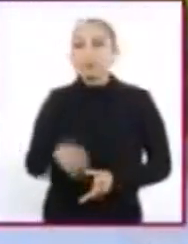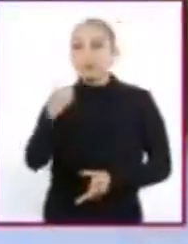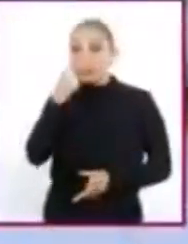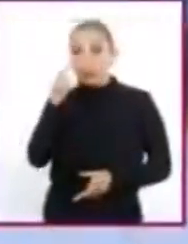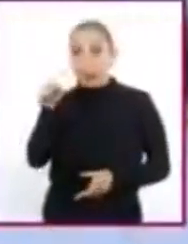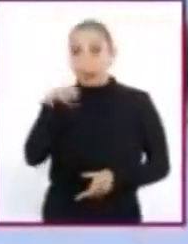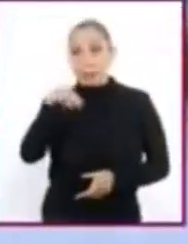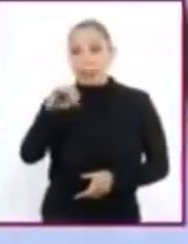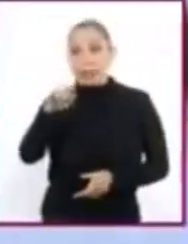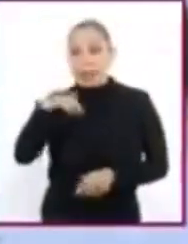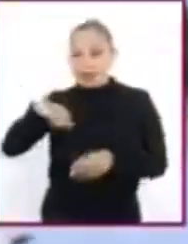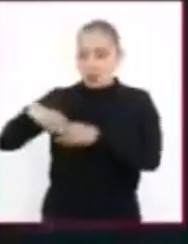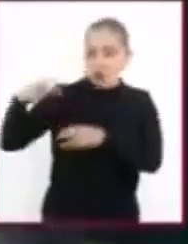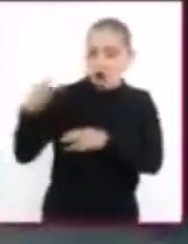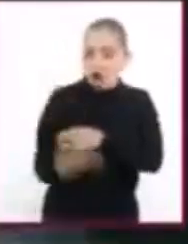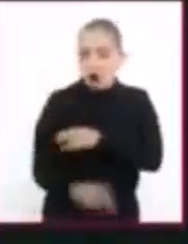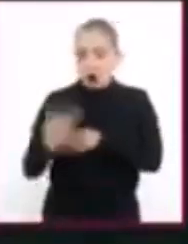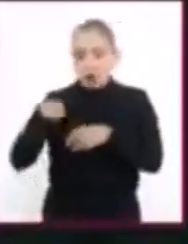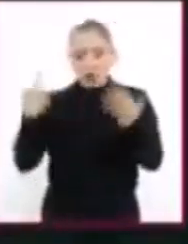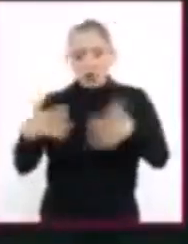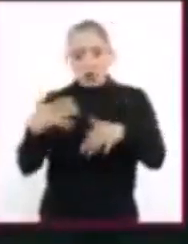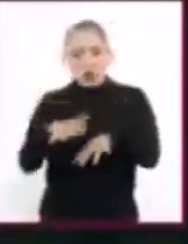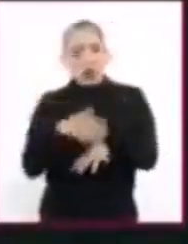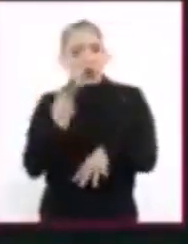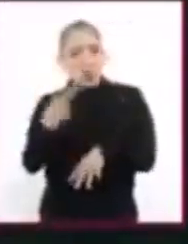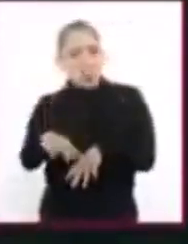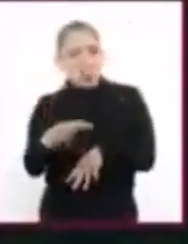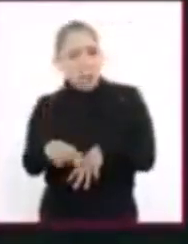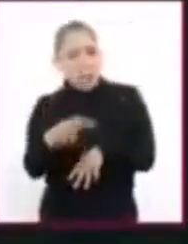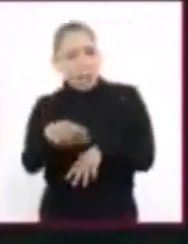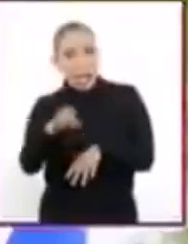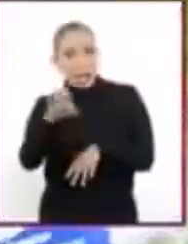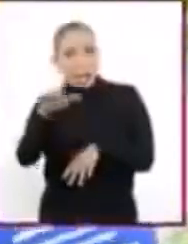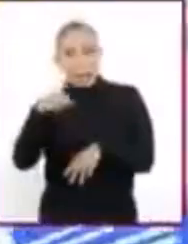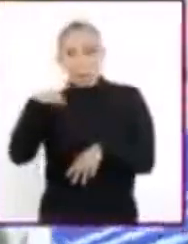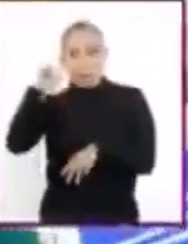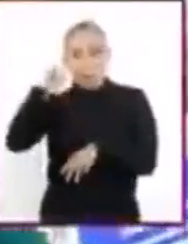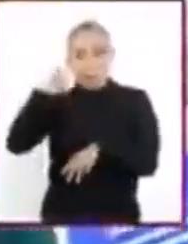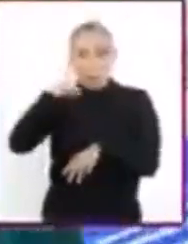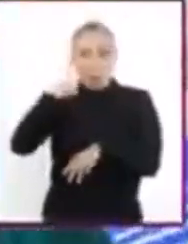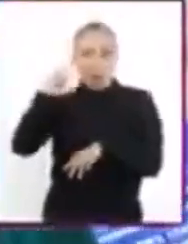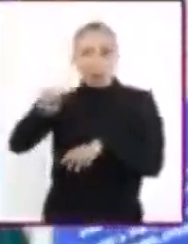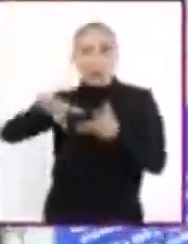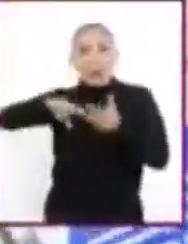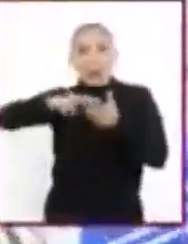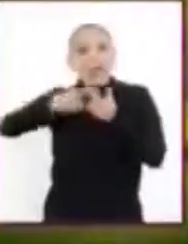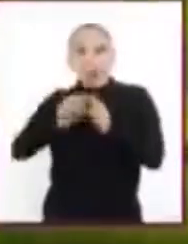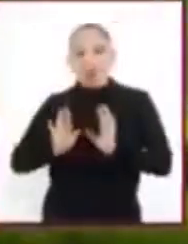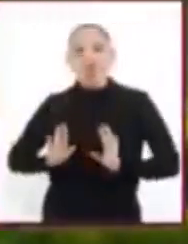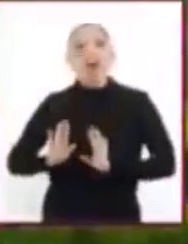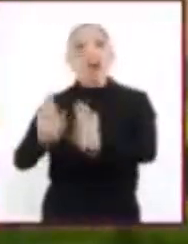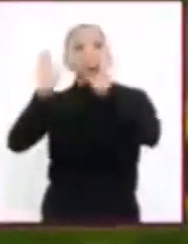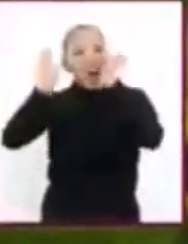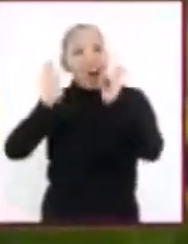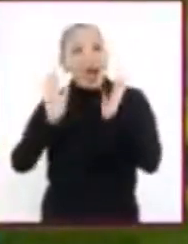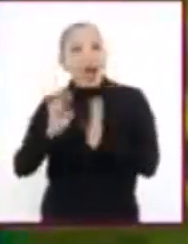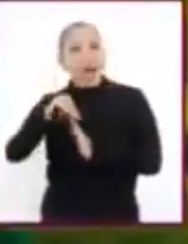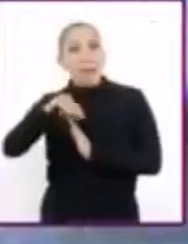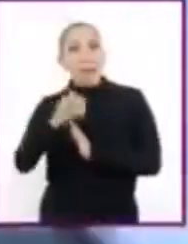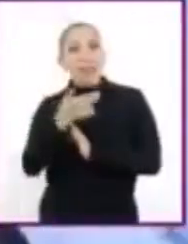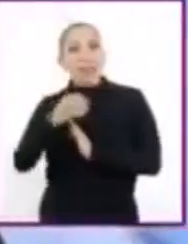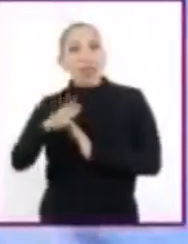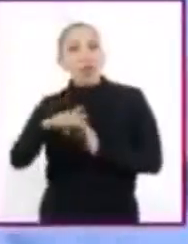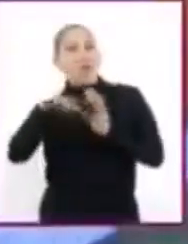Miguel se tropezó y le lastimó el pie a Emilio y Emilio se molestó con eso y comenzó a empujar a Miguel.